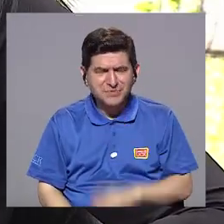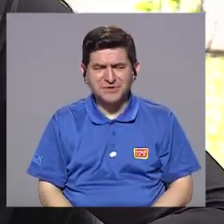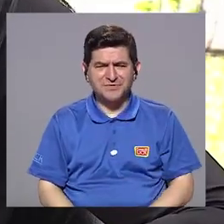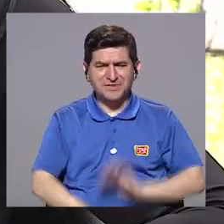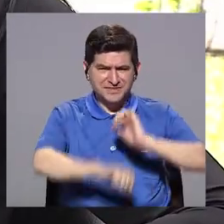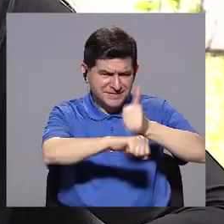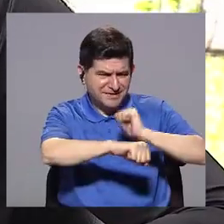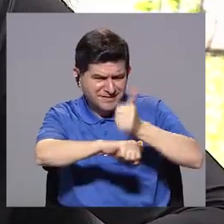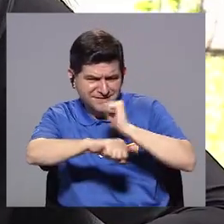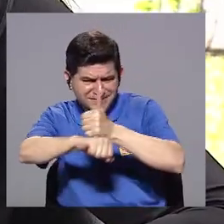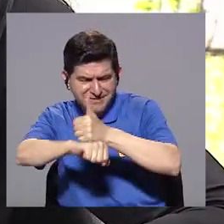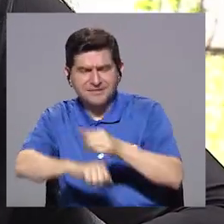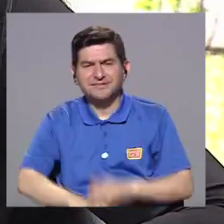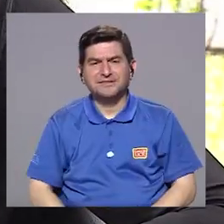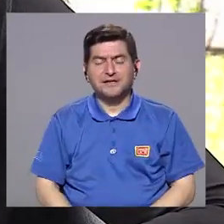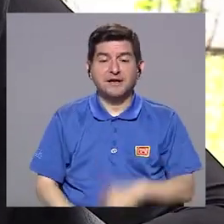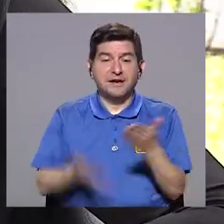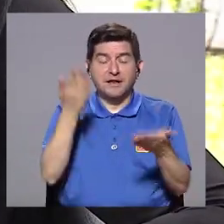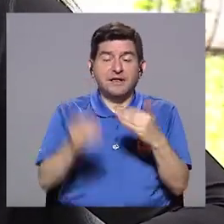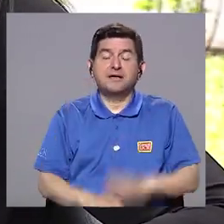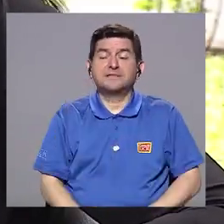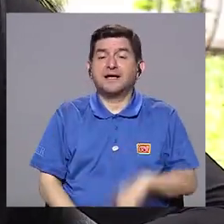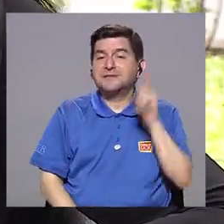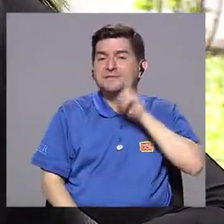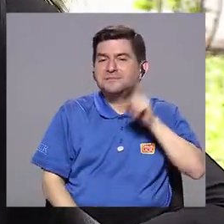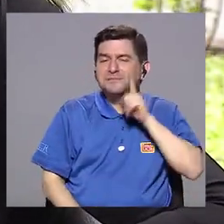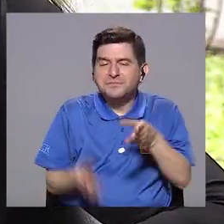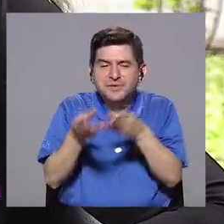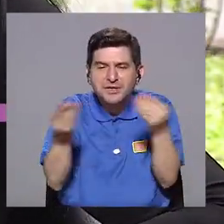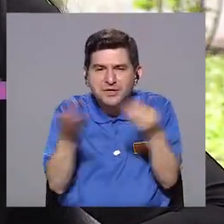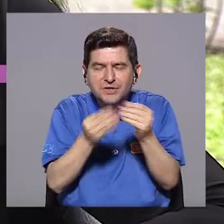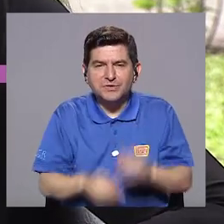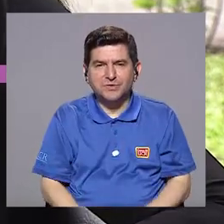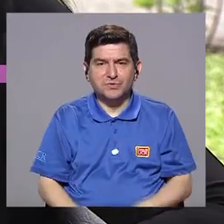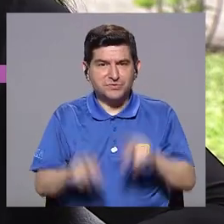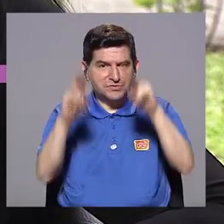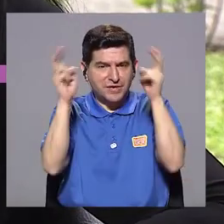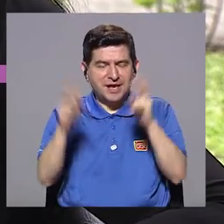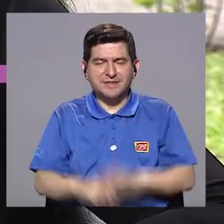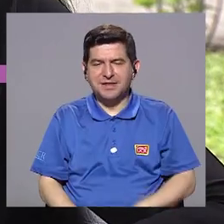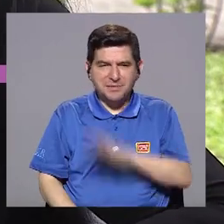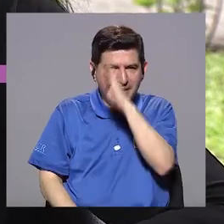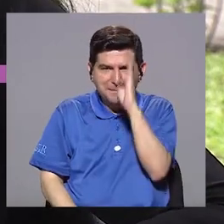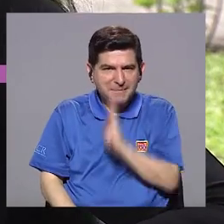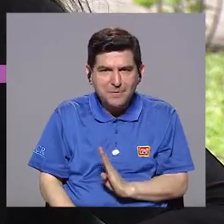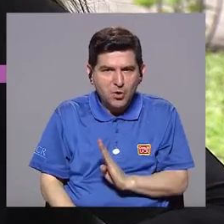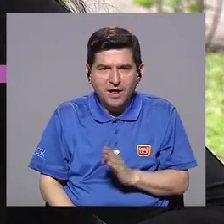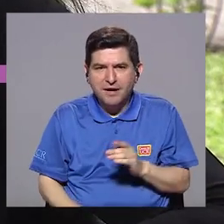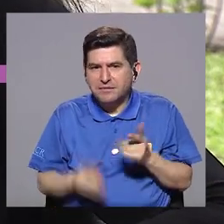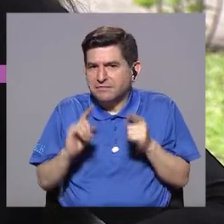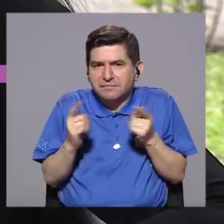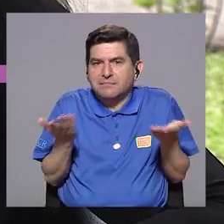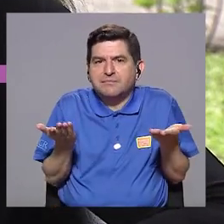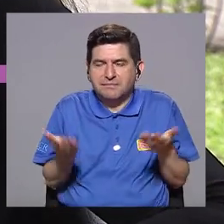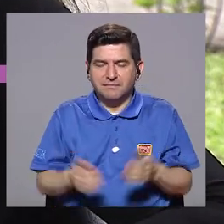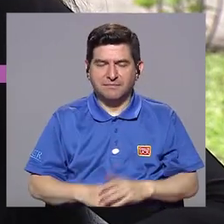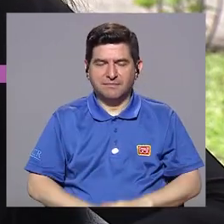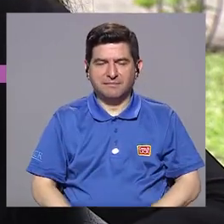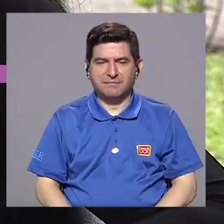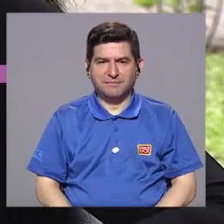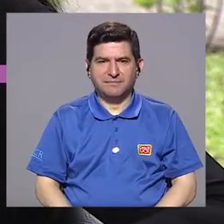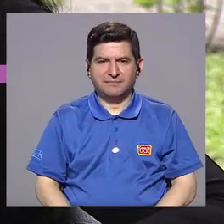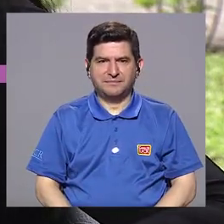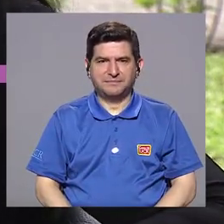diagnosticar. Doctor, y alrededor, digamos, de los mitos que genera el tema de la bipolaridad, ¿verdad? ¿Qué nos puede